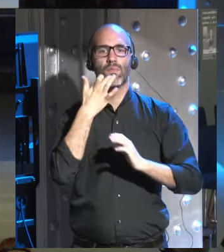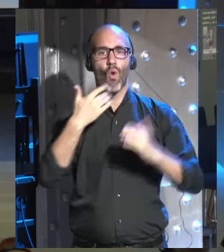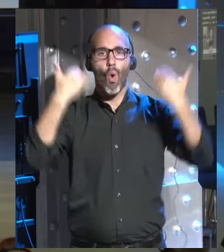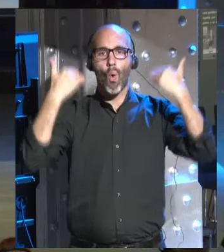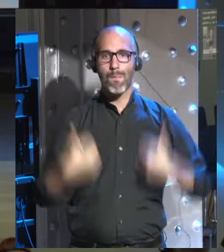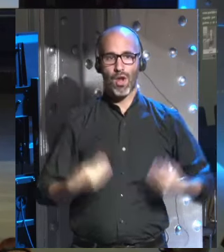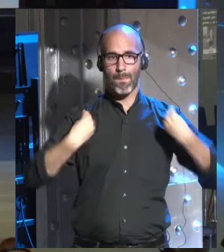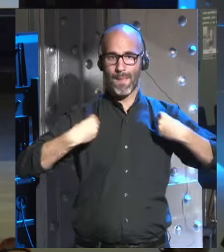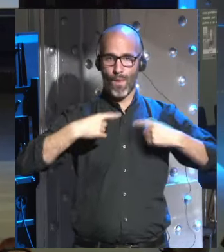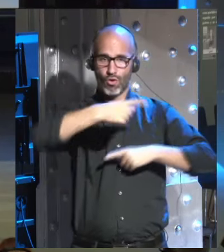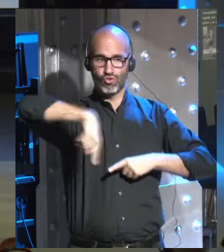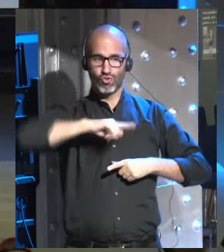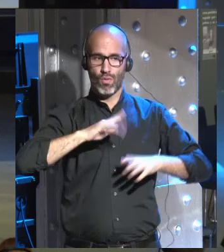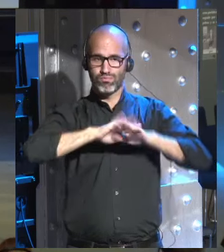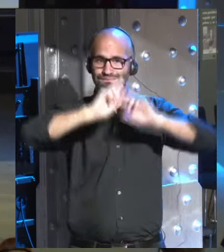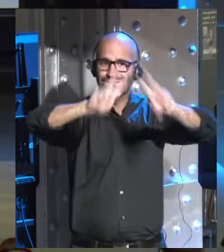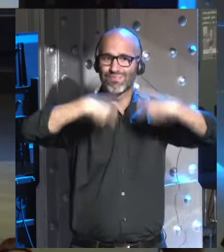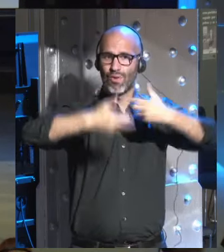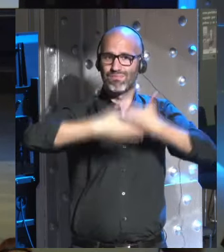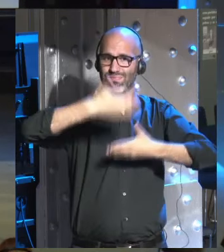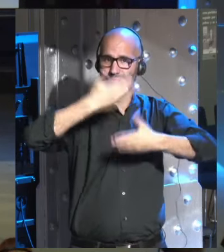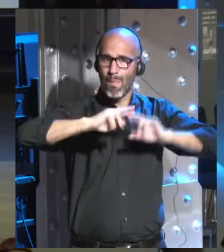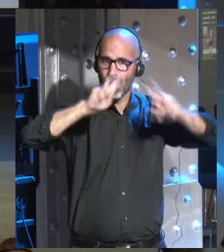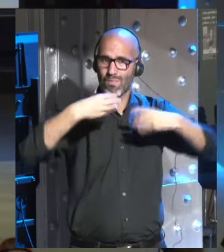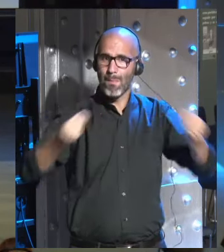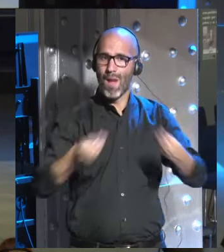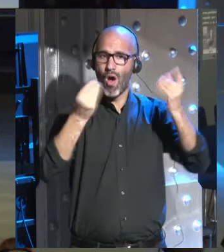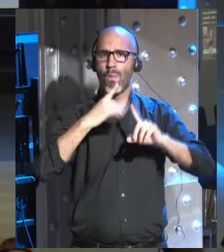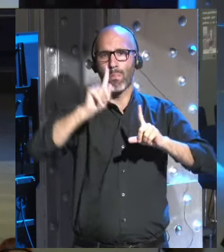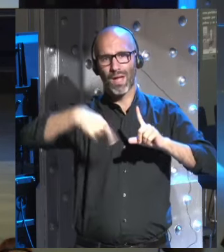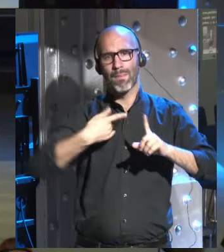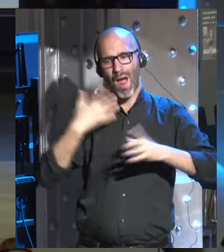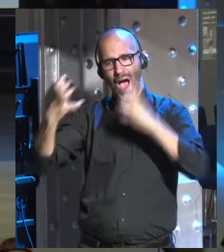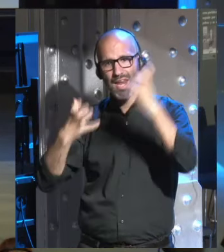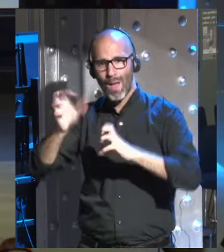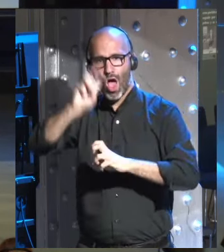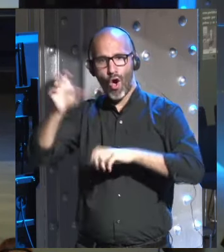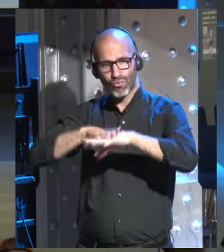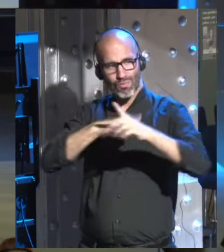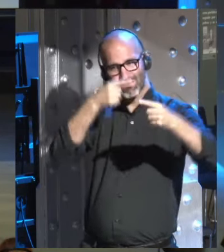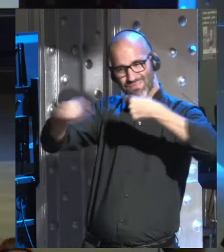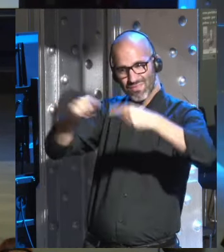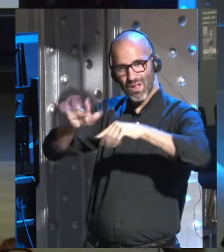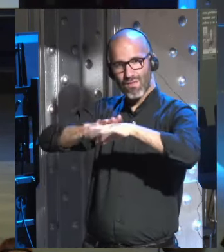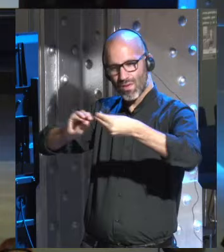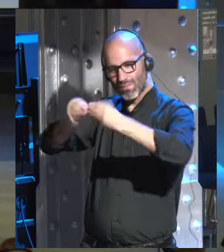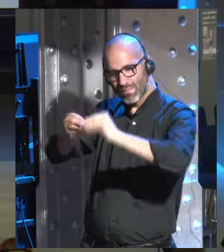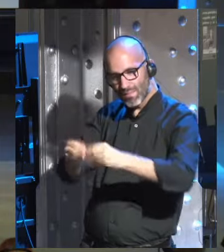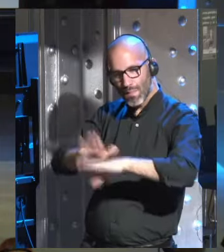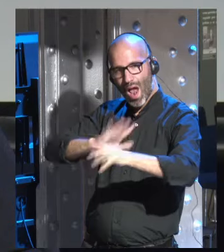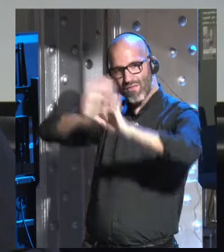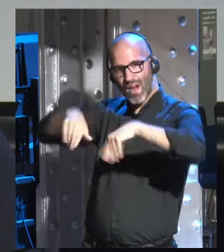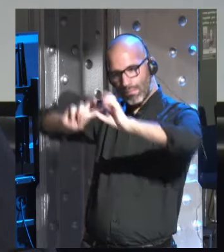mismos, que se actualizan, se mejoran, y no solo a sí mismos, sino también a otros animales, a otras criaturas, a otras entidades.